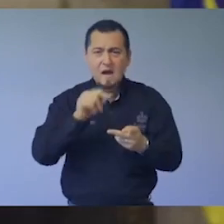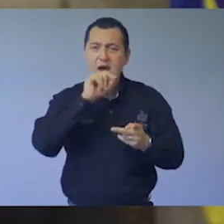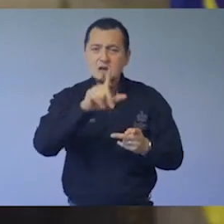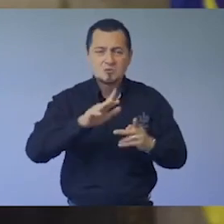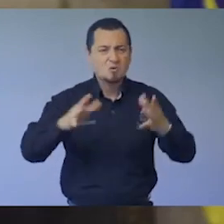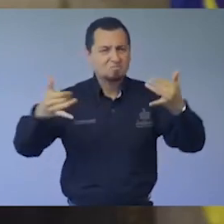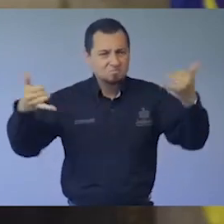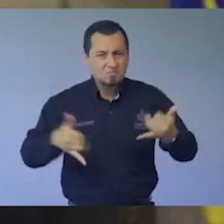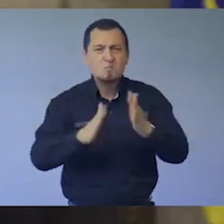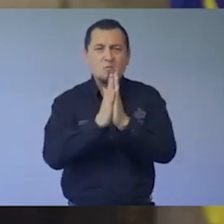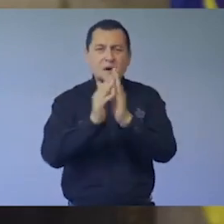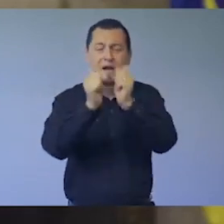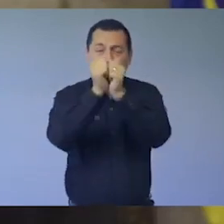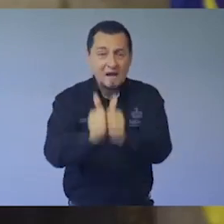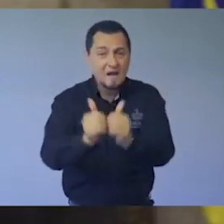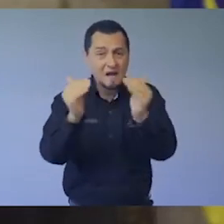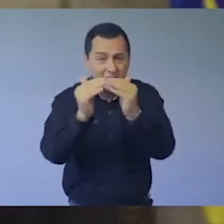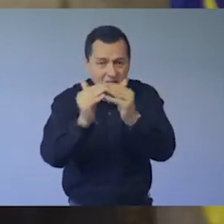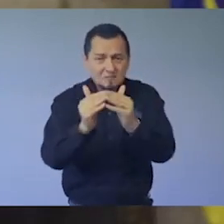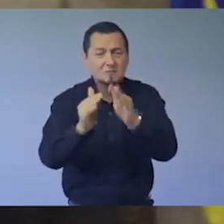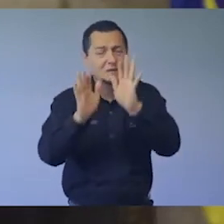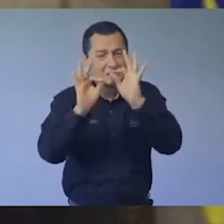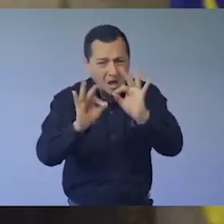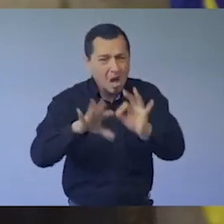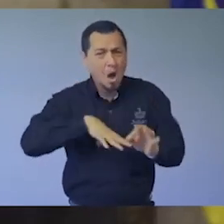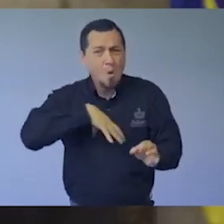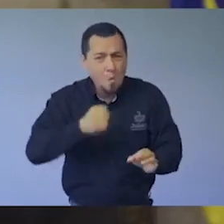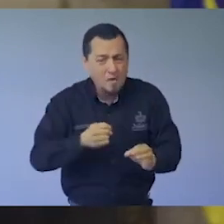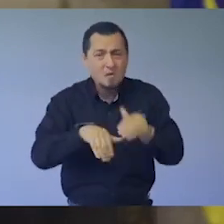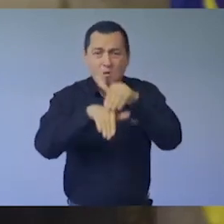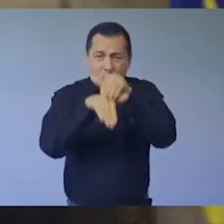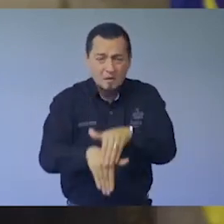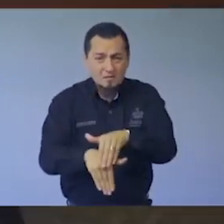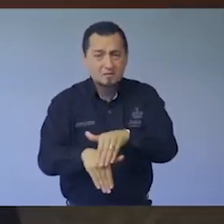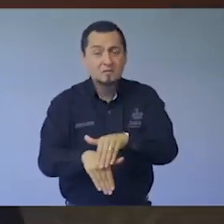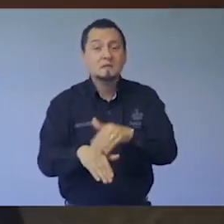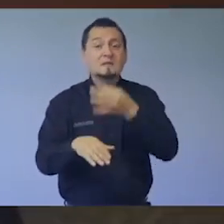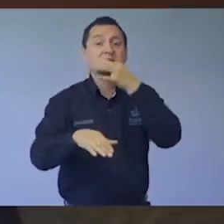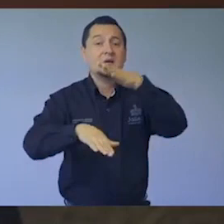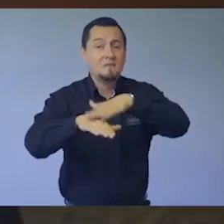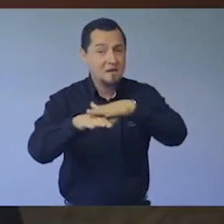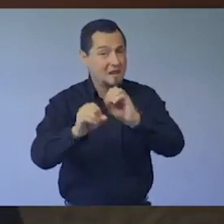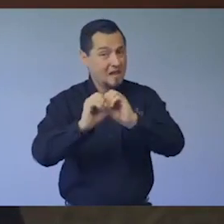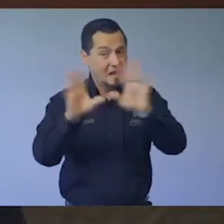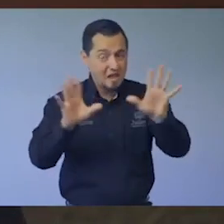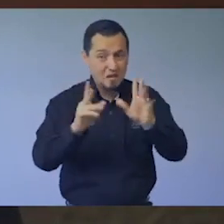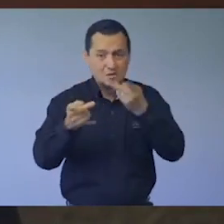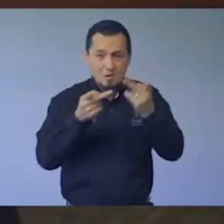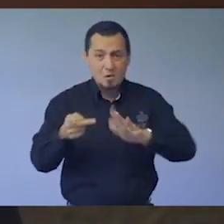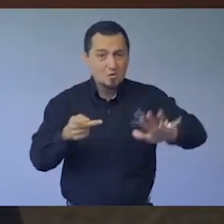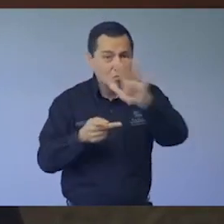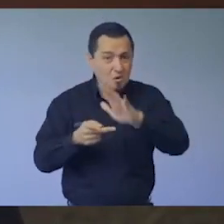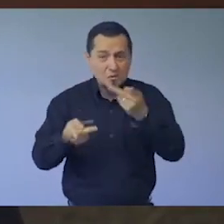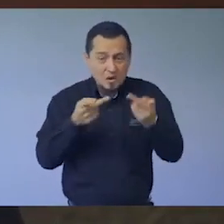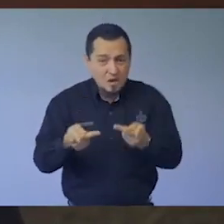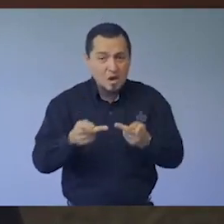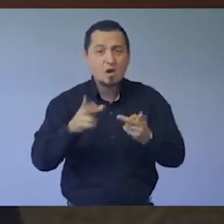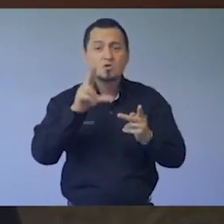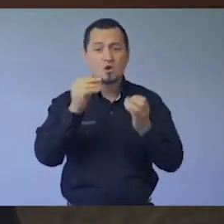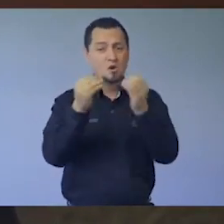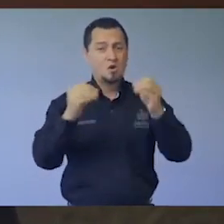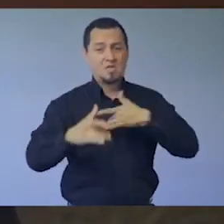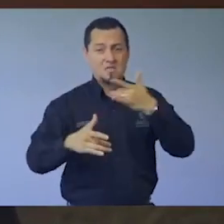actuar con responsabilidad, a quedarse en casa, a cumplir con su obligación ciudadana. El mensaje es claro, por el bien de todos,